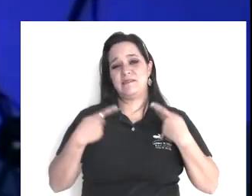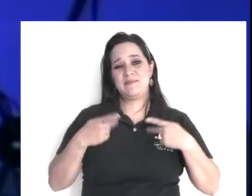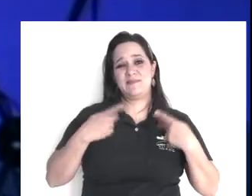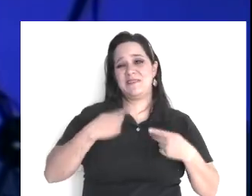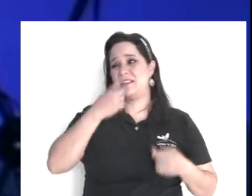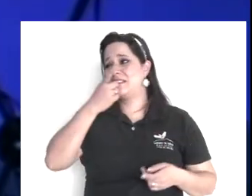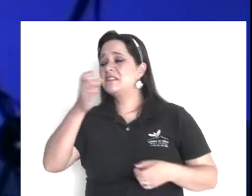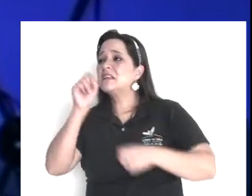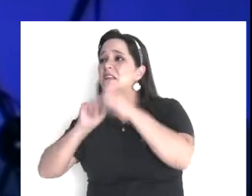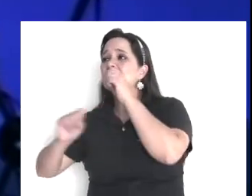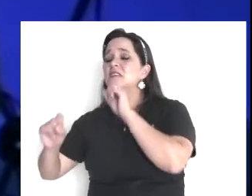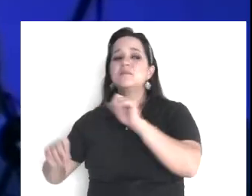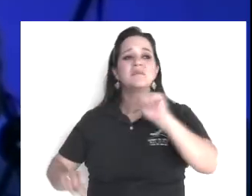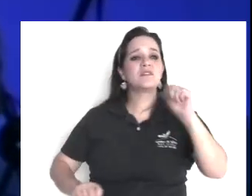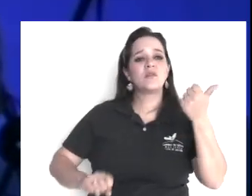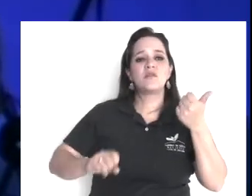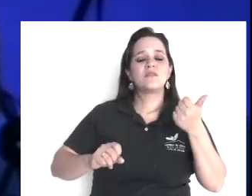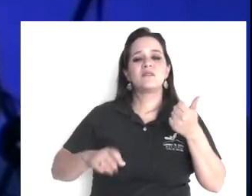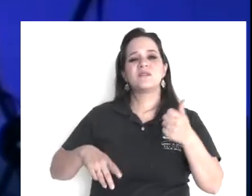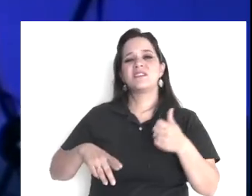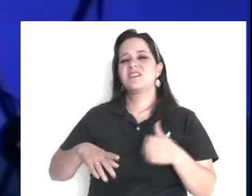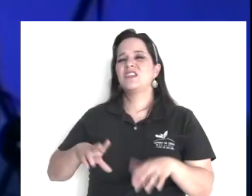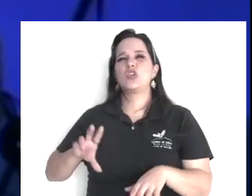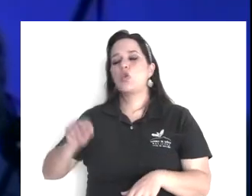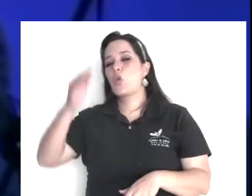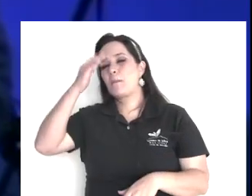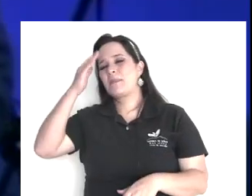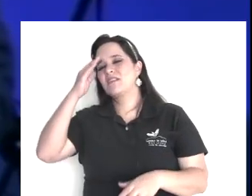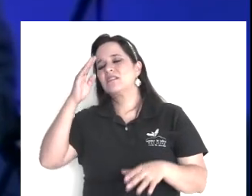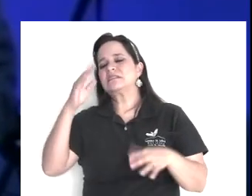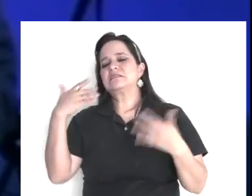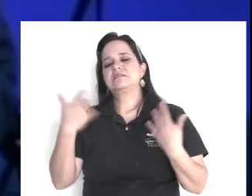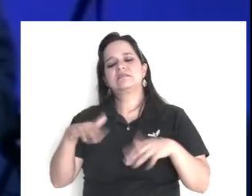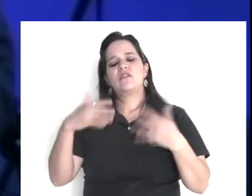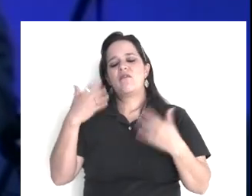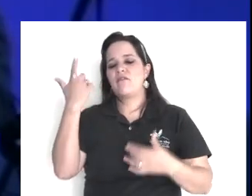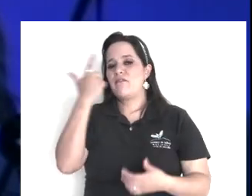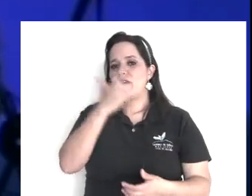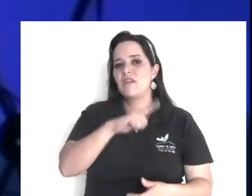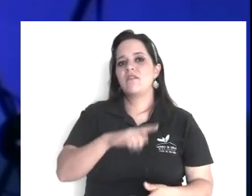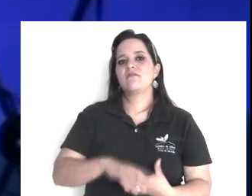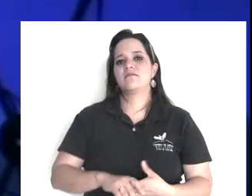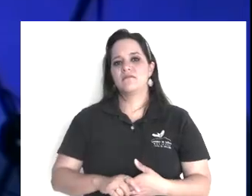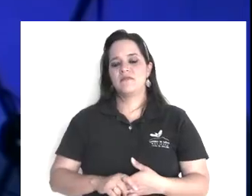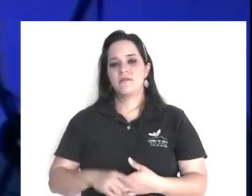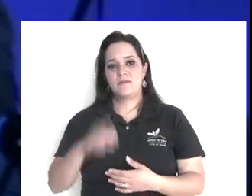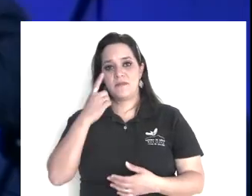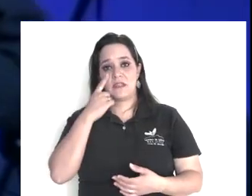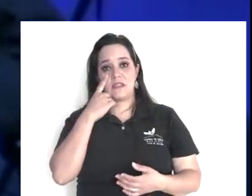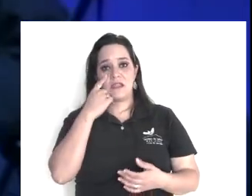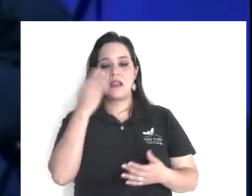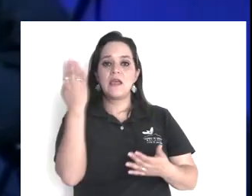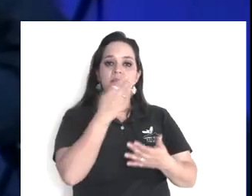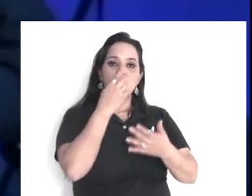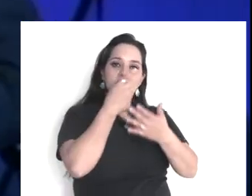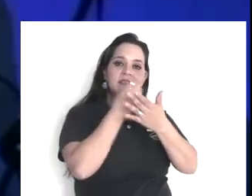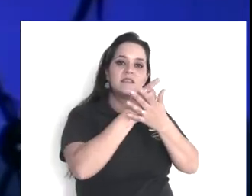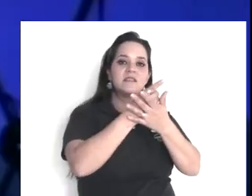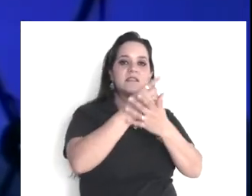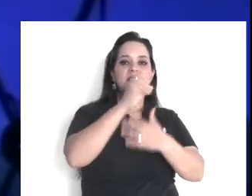cotidiano, de lo de siempre hermanos, miren, vamos a volver rápidamente, me quedan unos minutos, a Isaías 11,